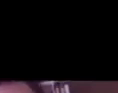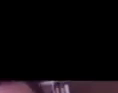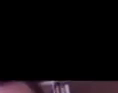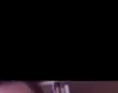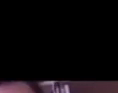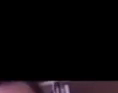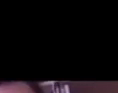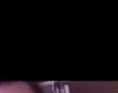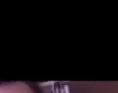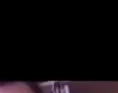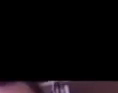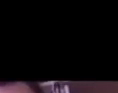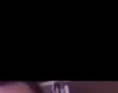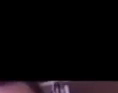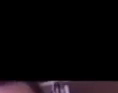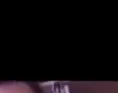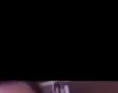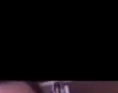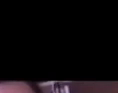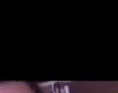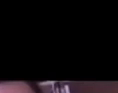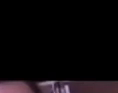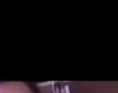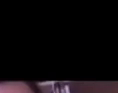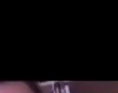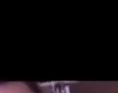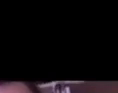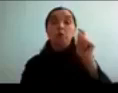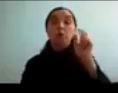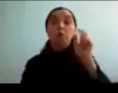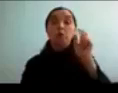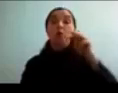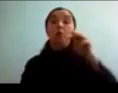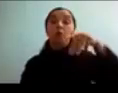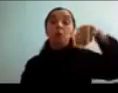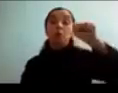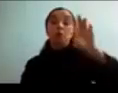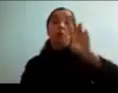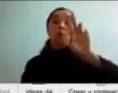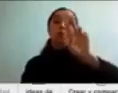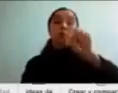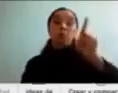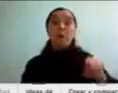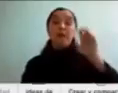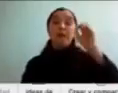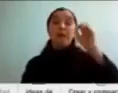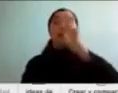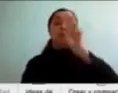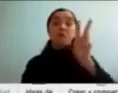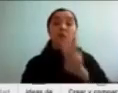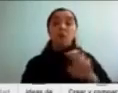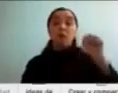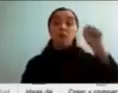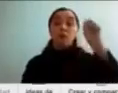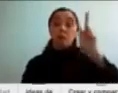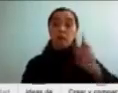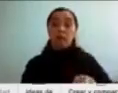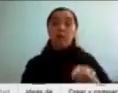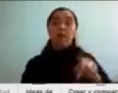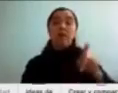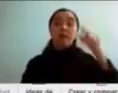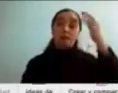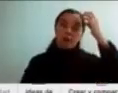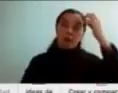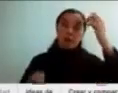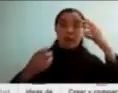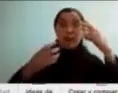hace un rato con la presentación de Tomás Osandón que nos expuso sobre neurobiología del TDAH y evidencia